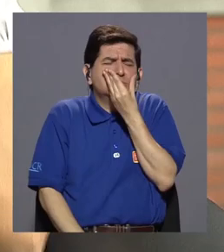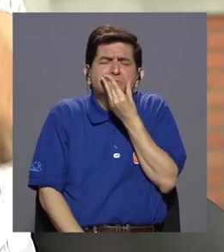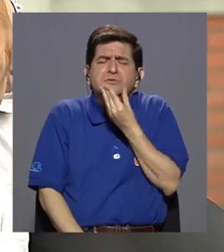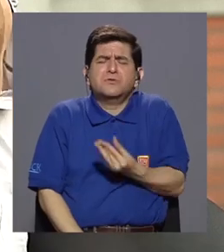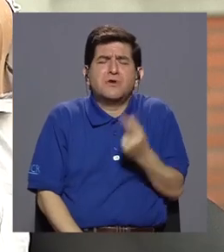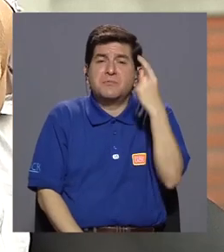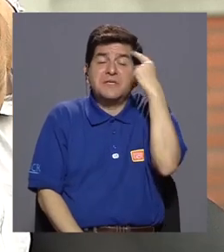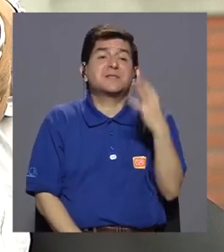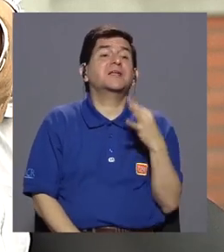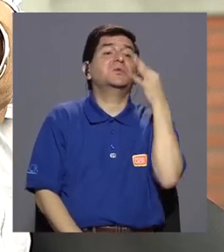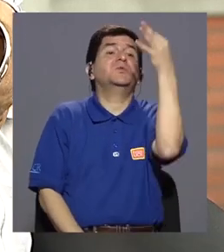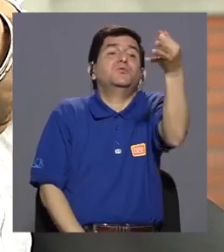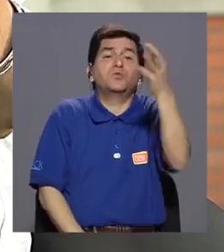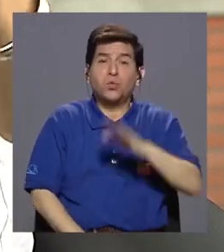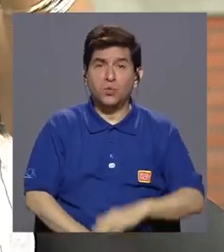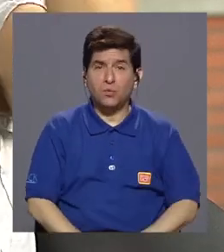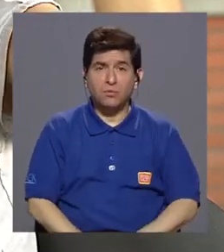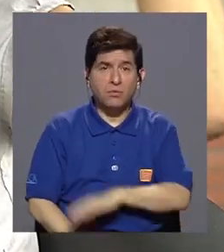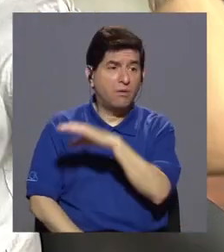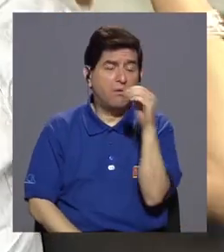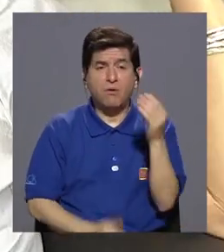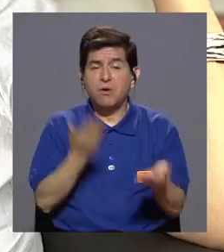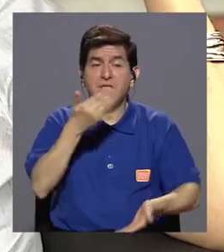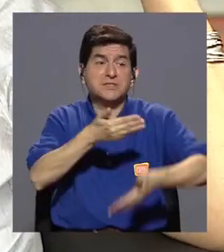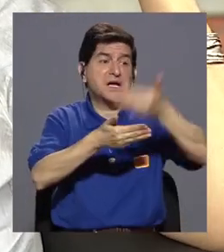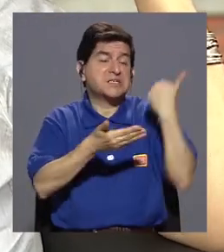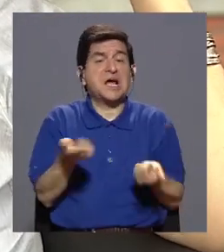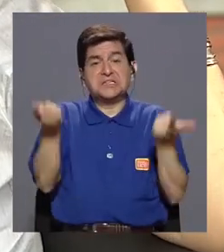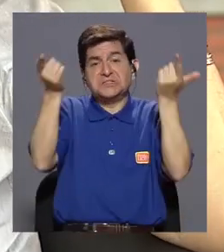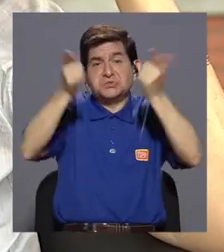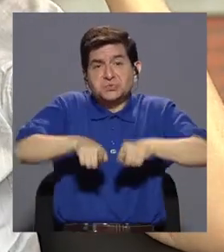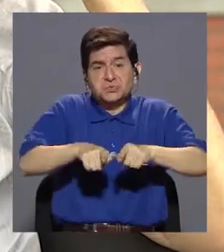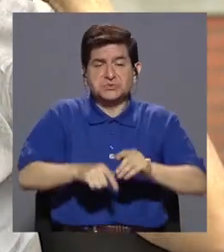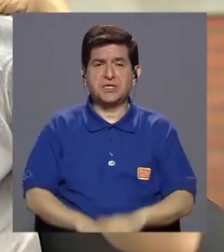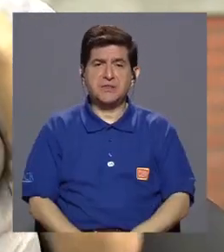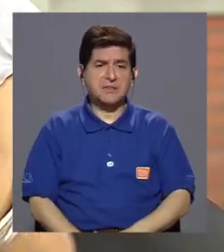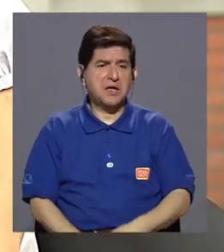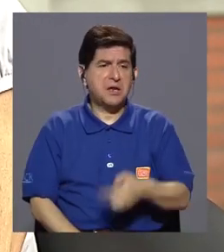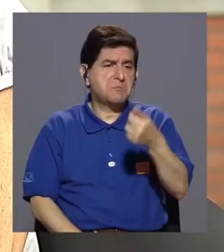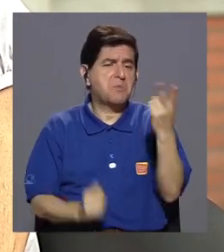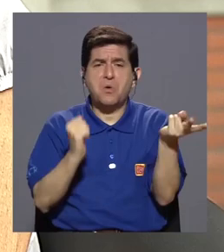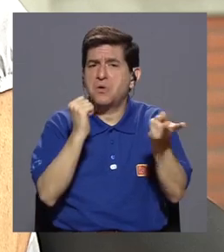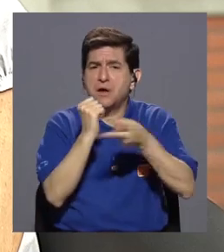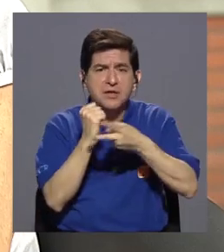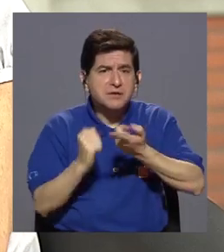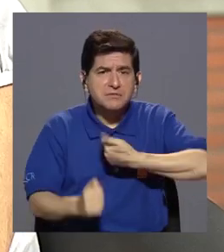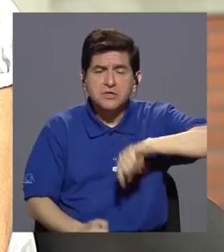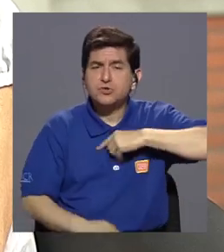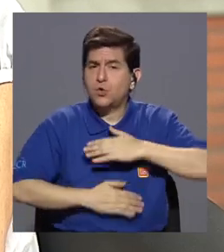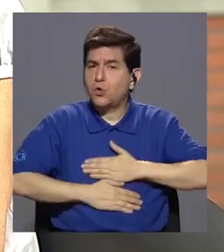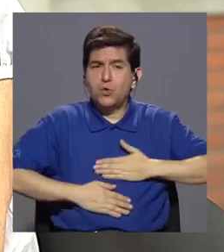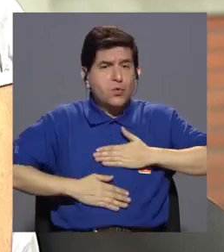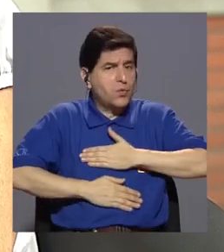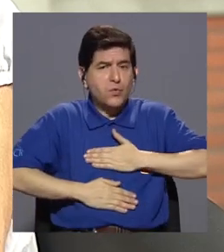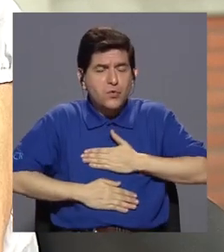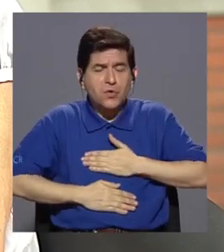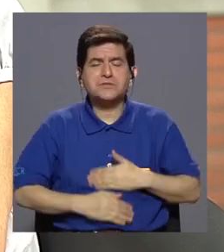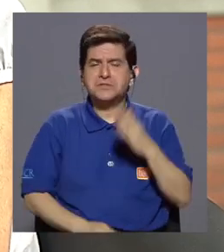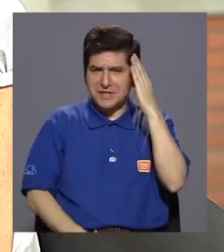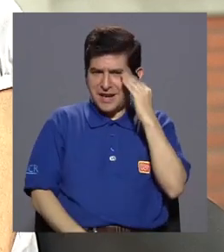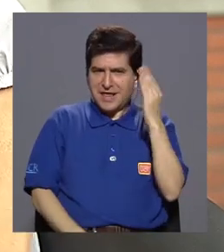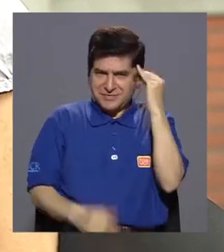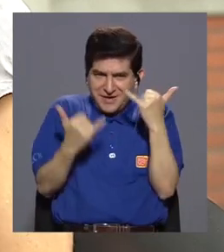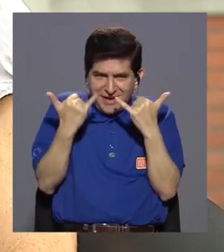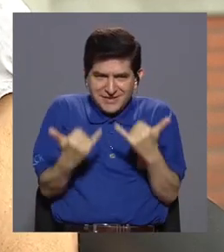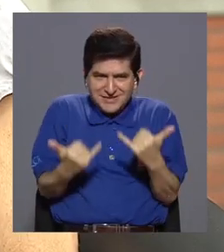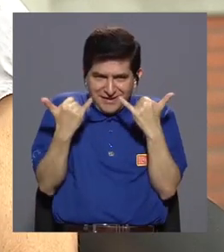por lo que va a pasar después o por lo que pasó anteriormente. Y pocas veces estamos disfrutando y viviendo